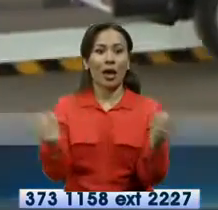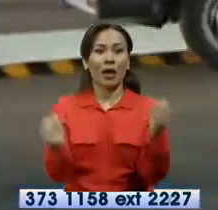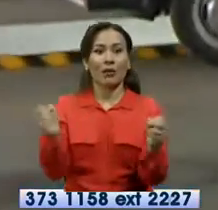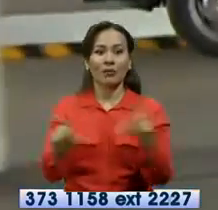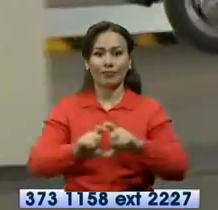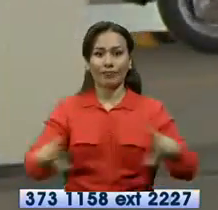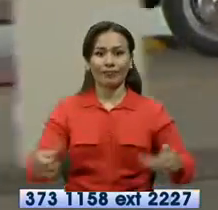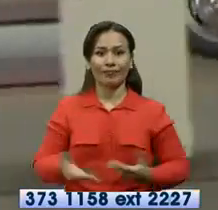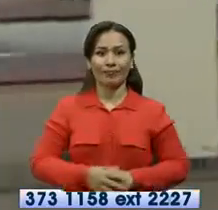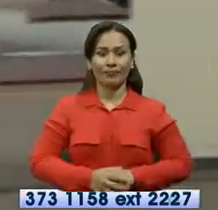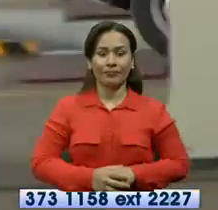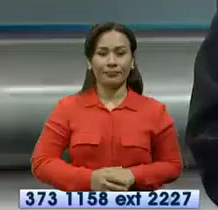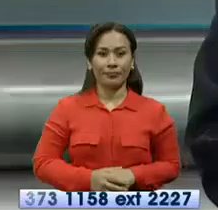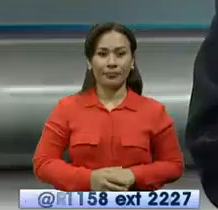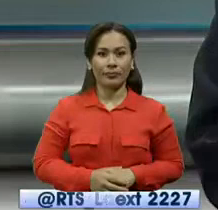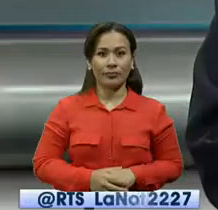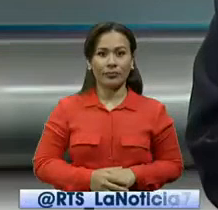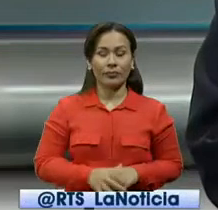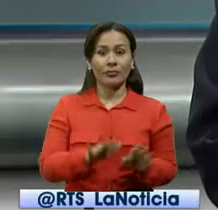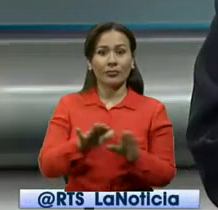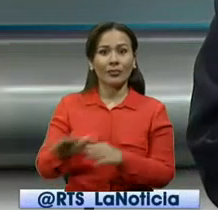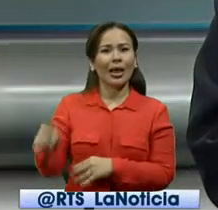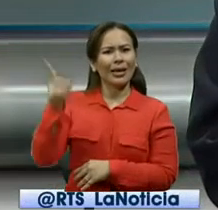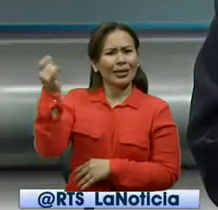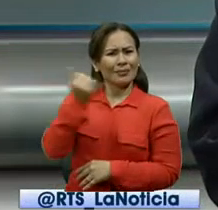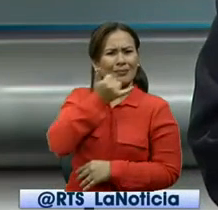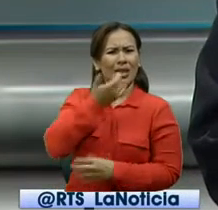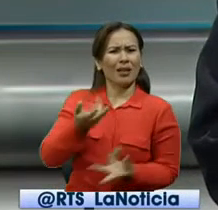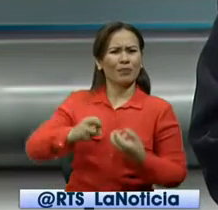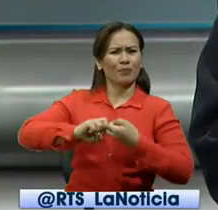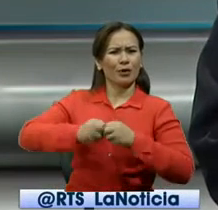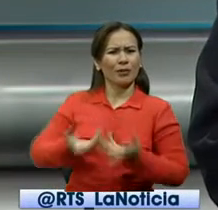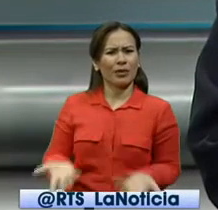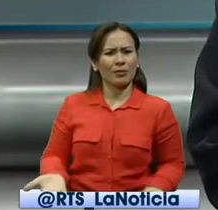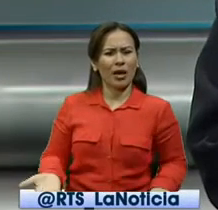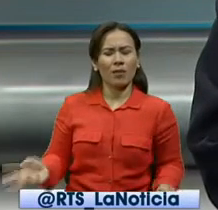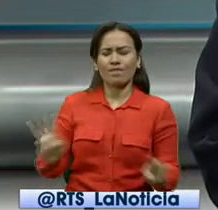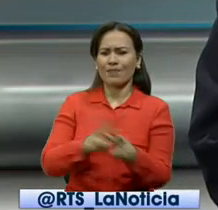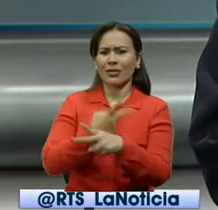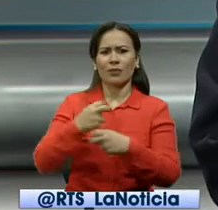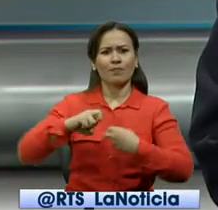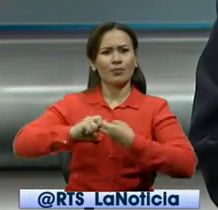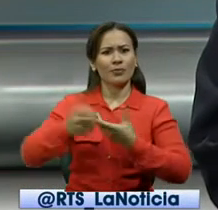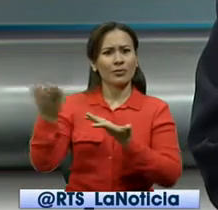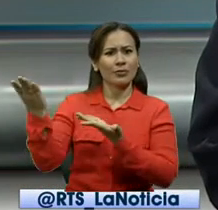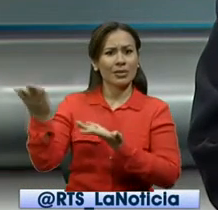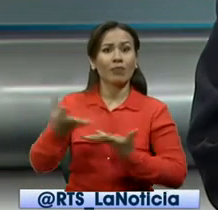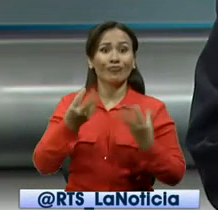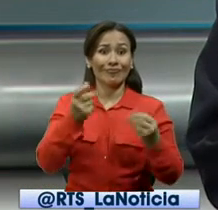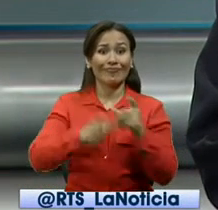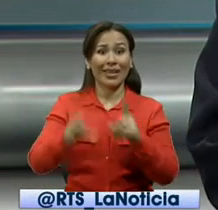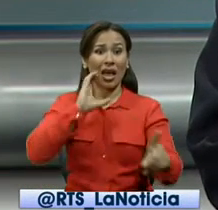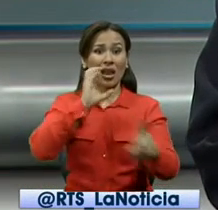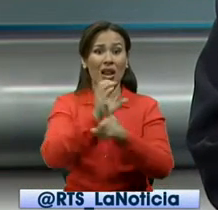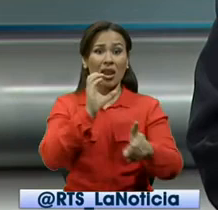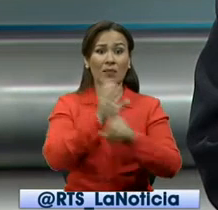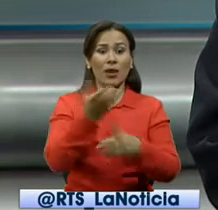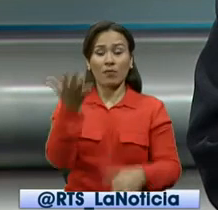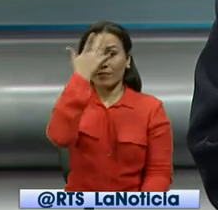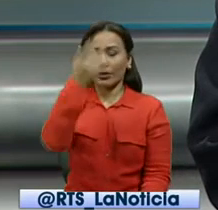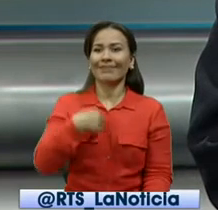Luxiola Salazar. Ese es un grave problema, yo diría que es un gravísimo problema que está aquejando a